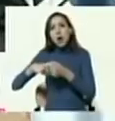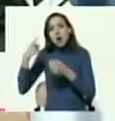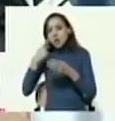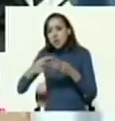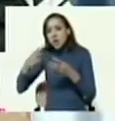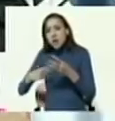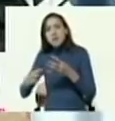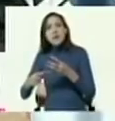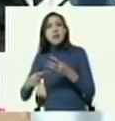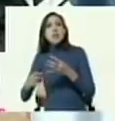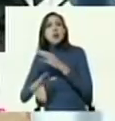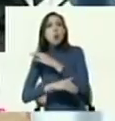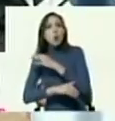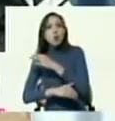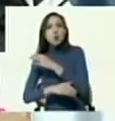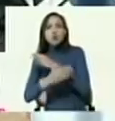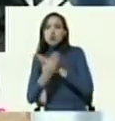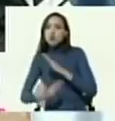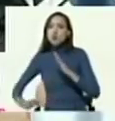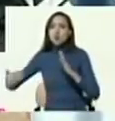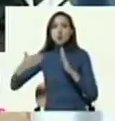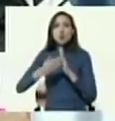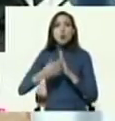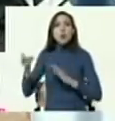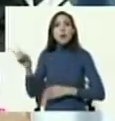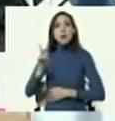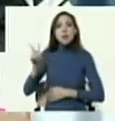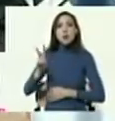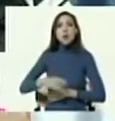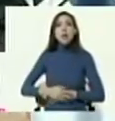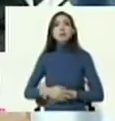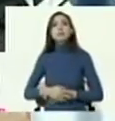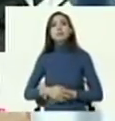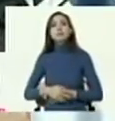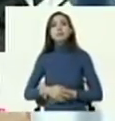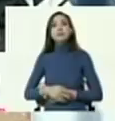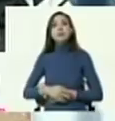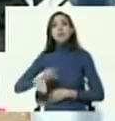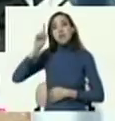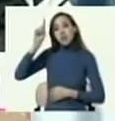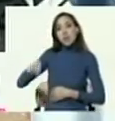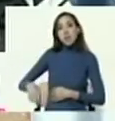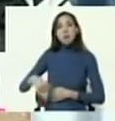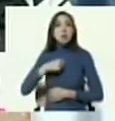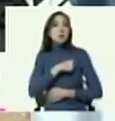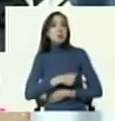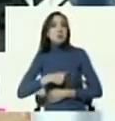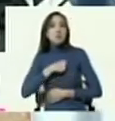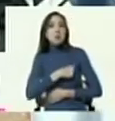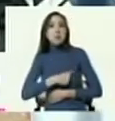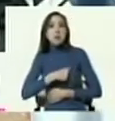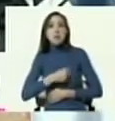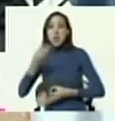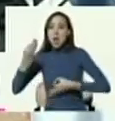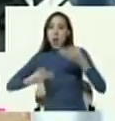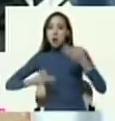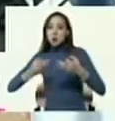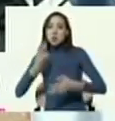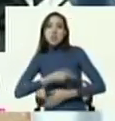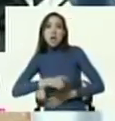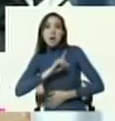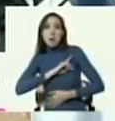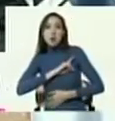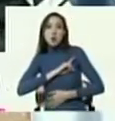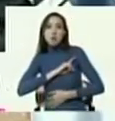corrupción en contra del Estado venezolano y lamentablemente la justicia española ha